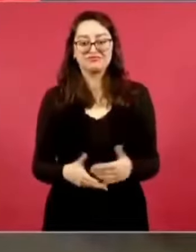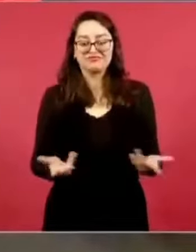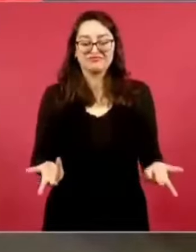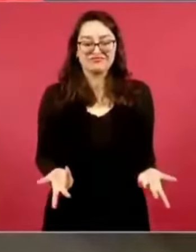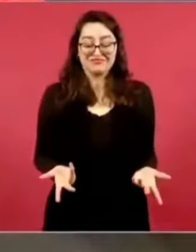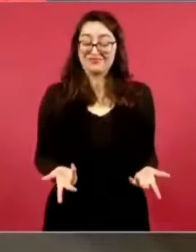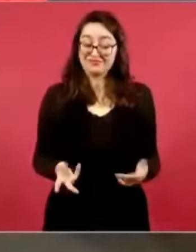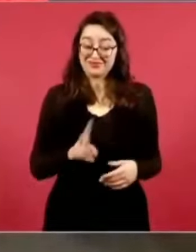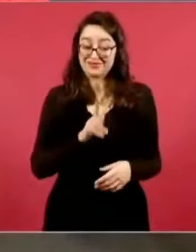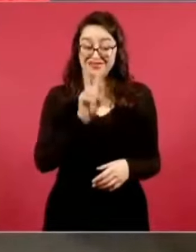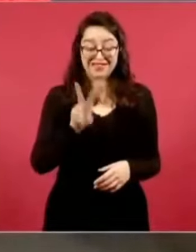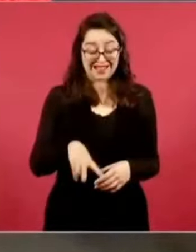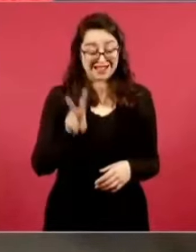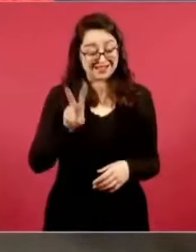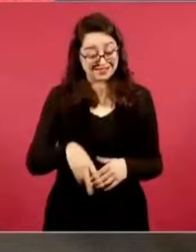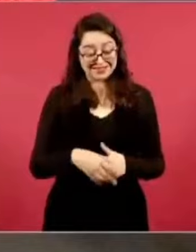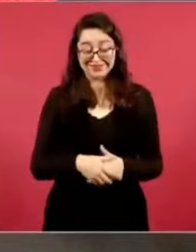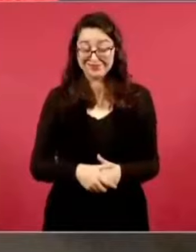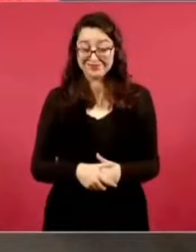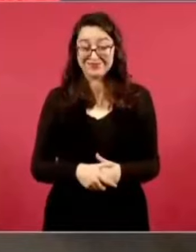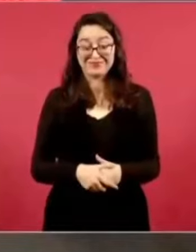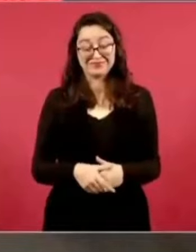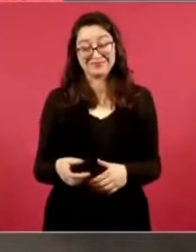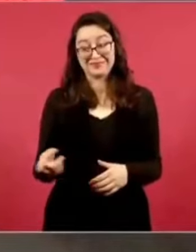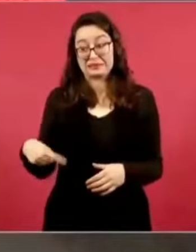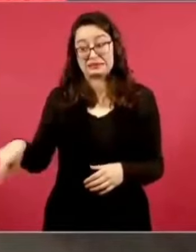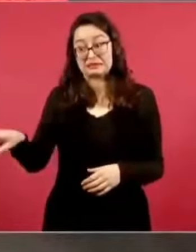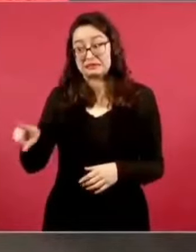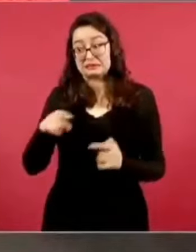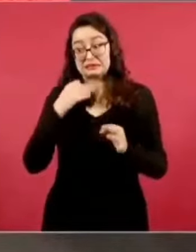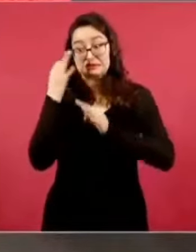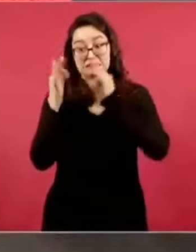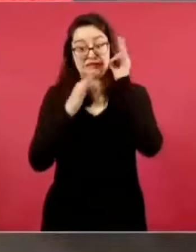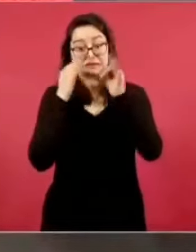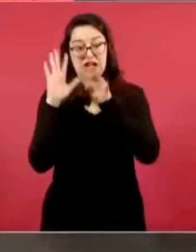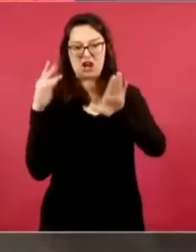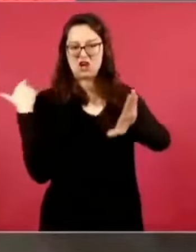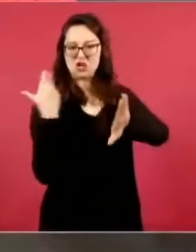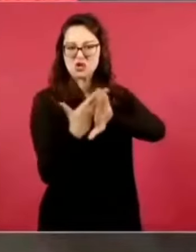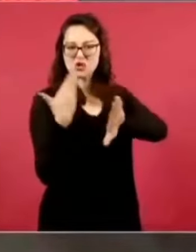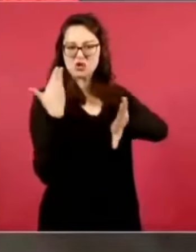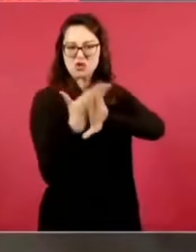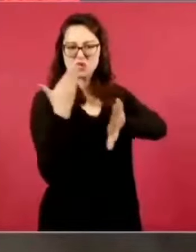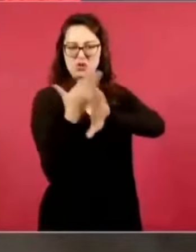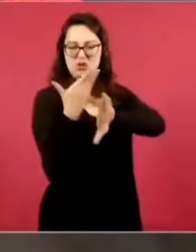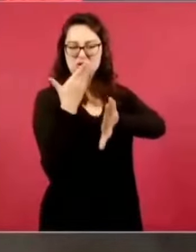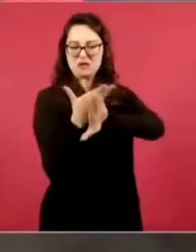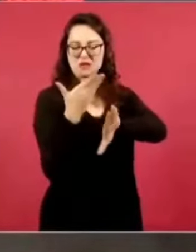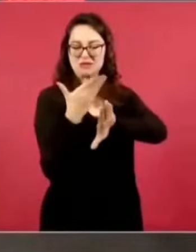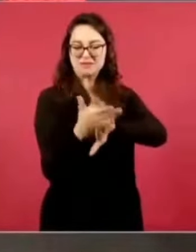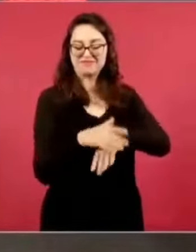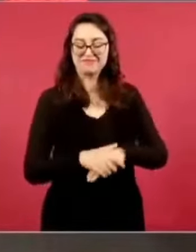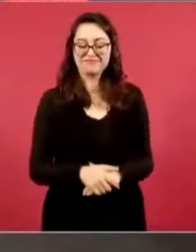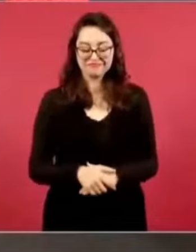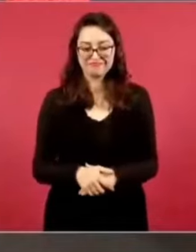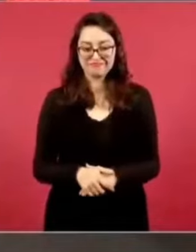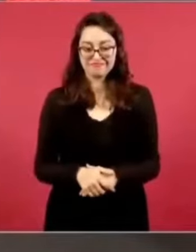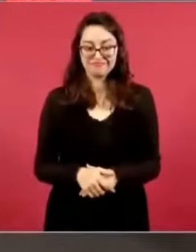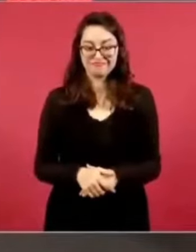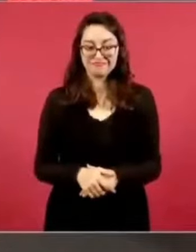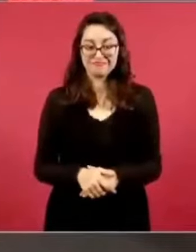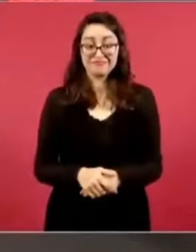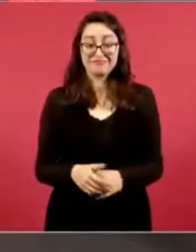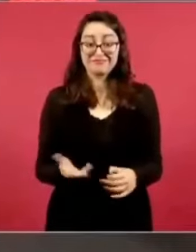campaña, ustedes saben que un porcentaje de las